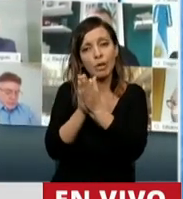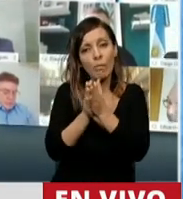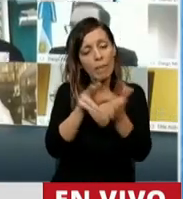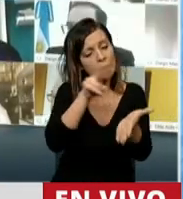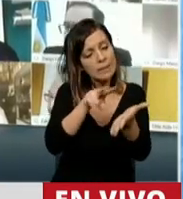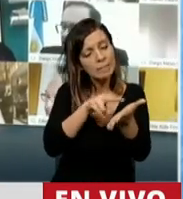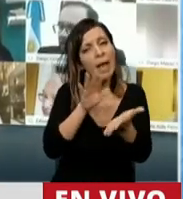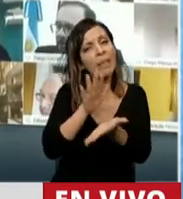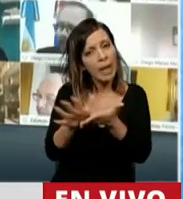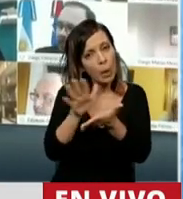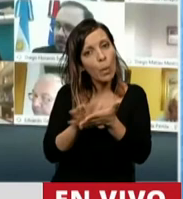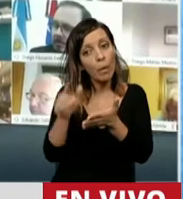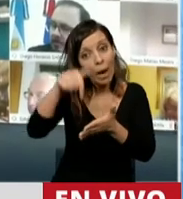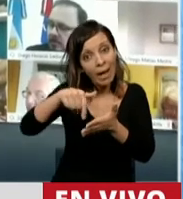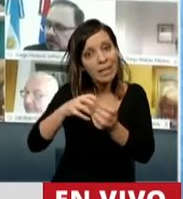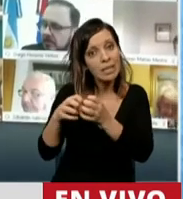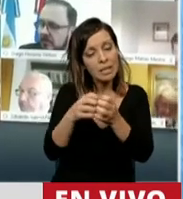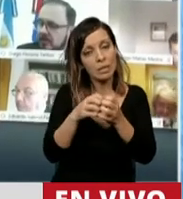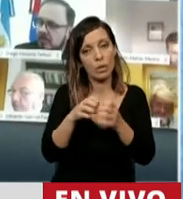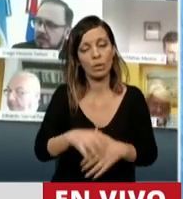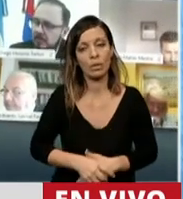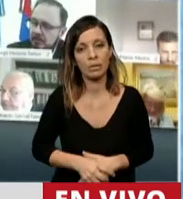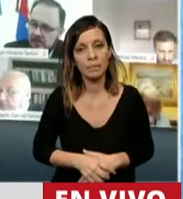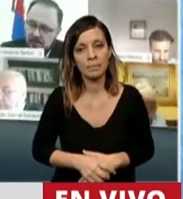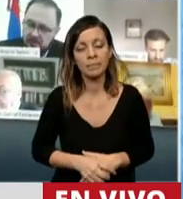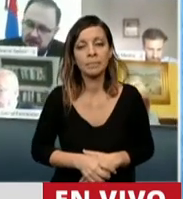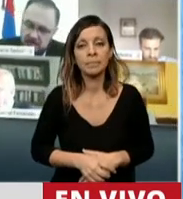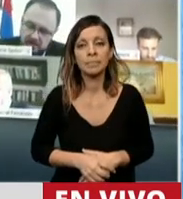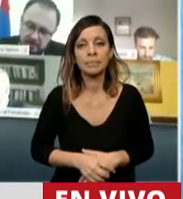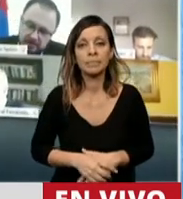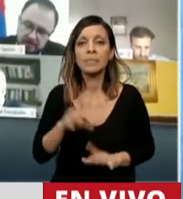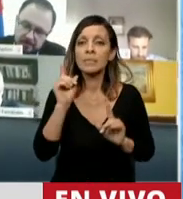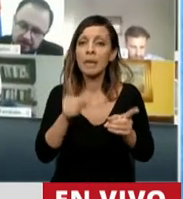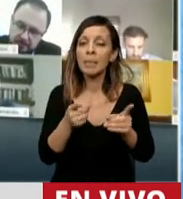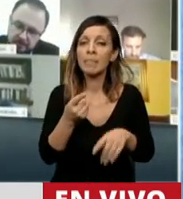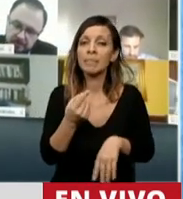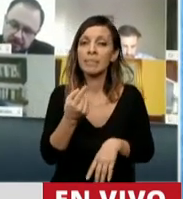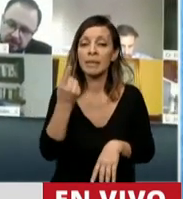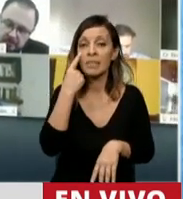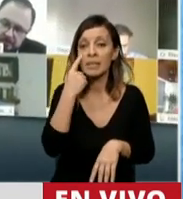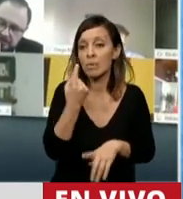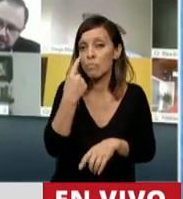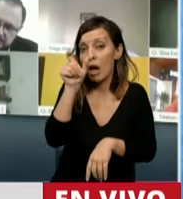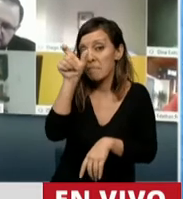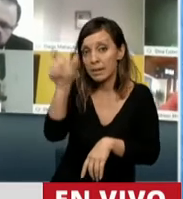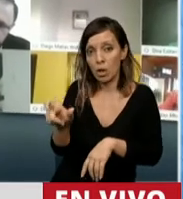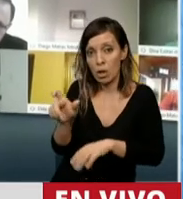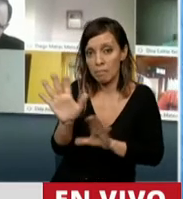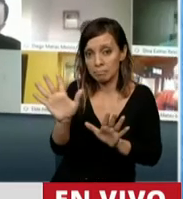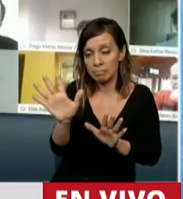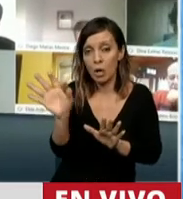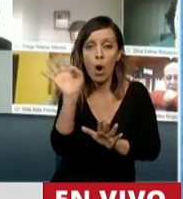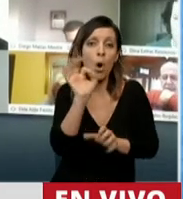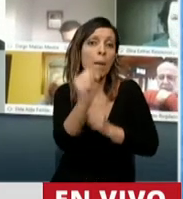urgentemente en esta sesión. Fíjese, una persona física o